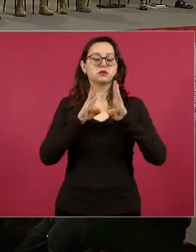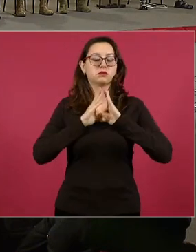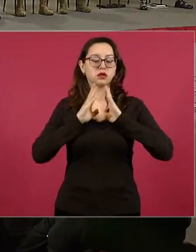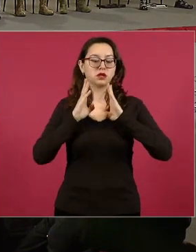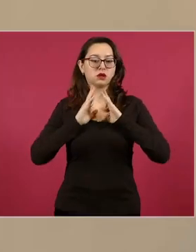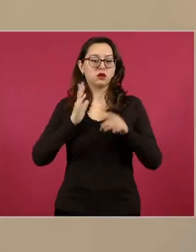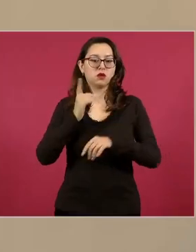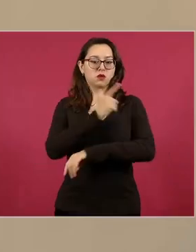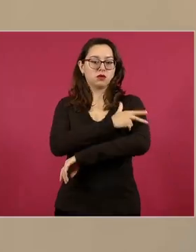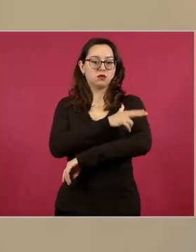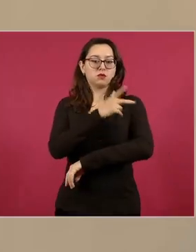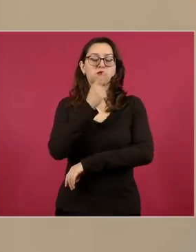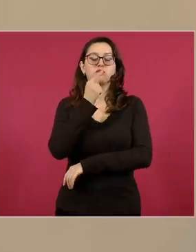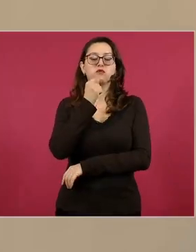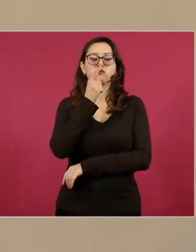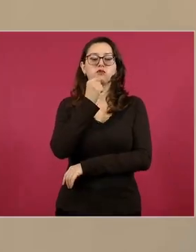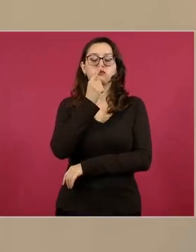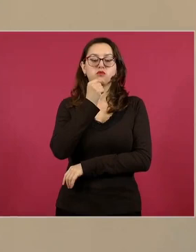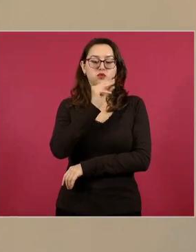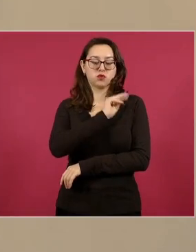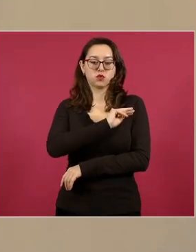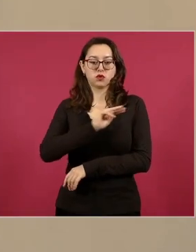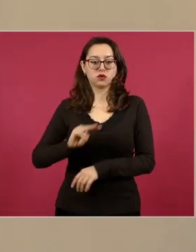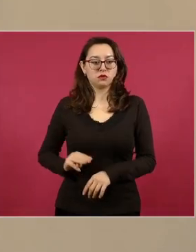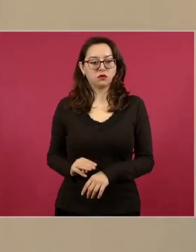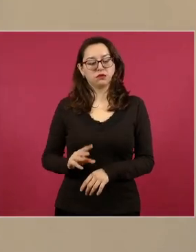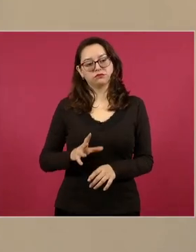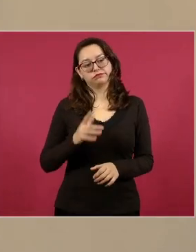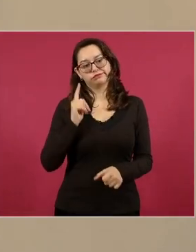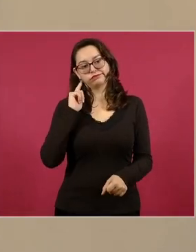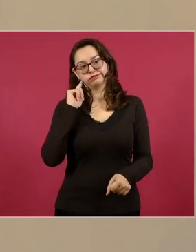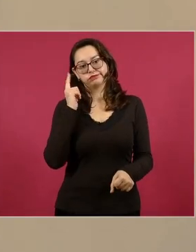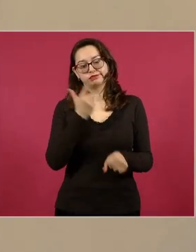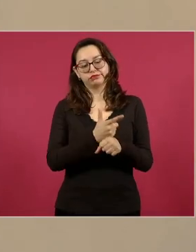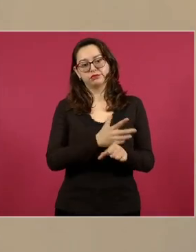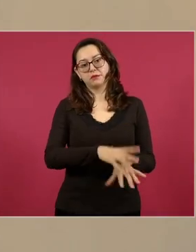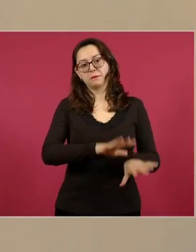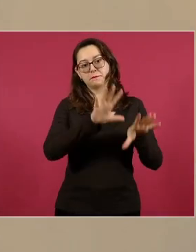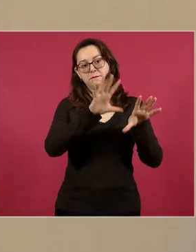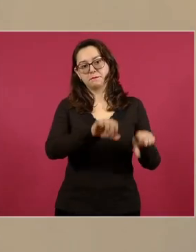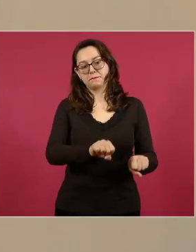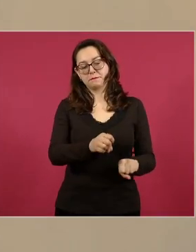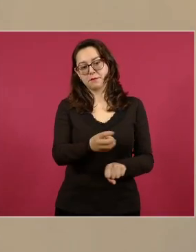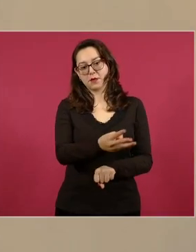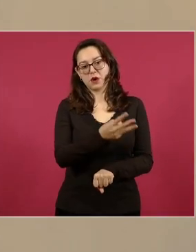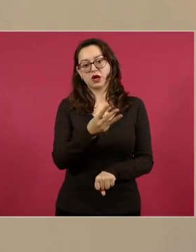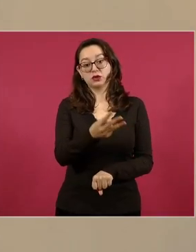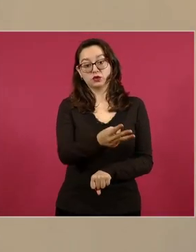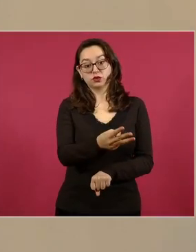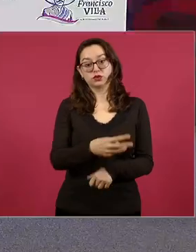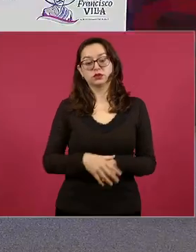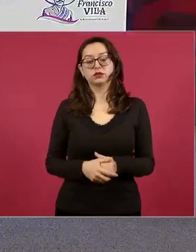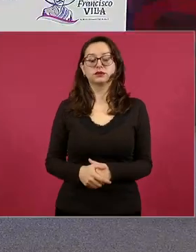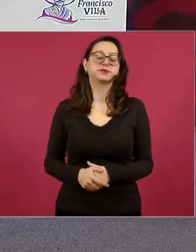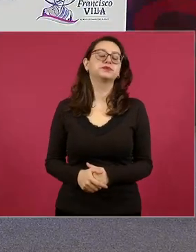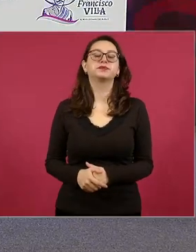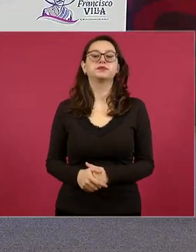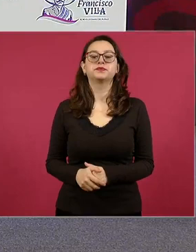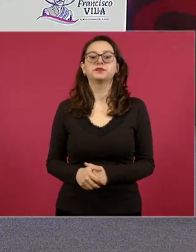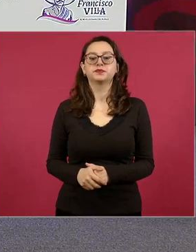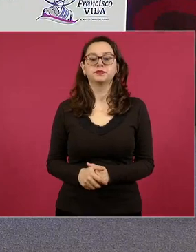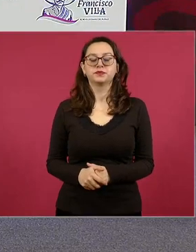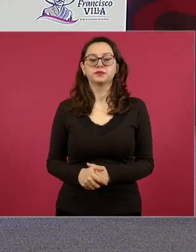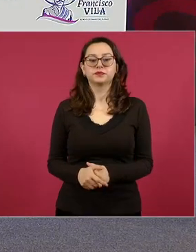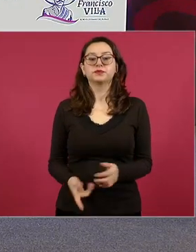incluso la Policía Municipal de Huixquilucan. Adelante. Una vinculación al proceso, se trata de